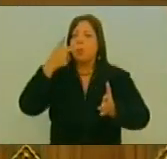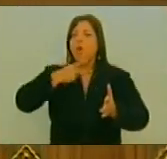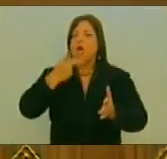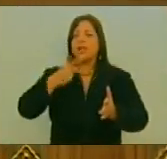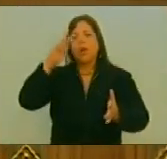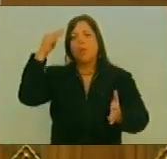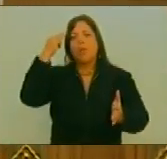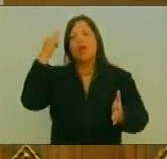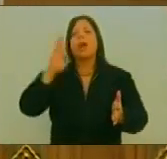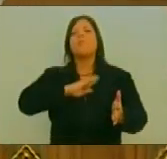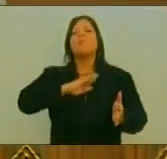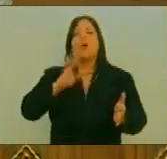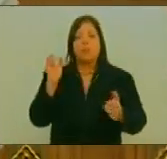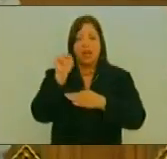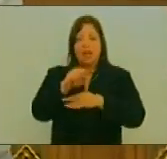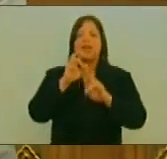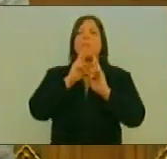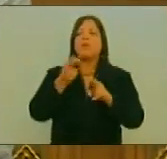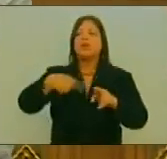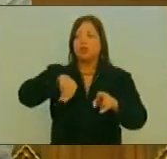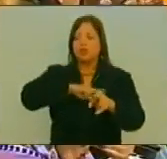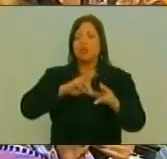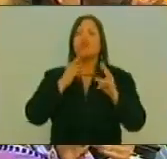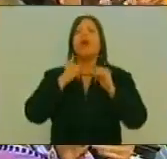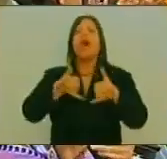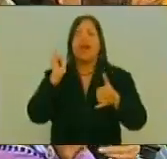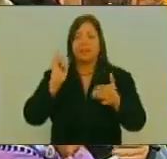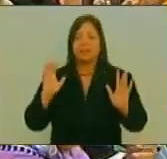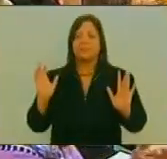Y morales Y esa es la responsabilidad Que tenemos nosotros